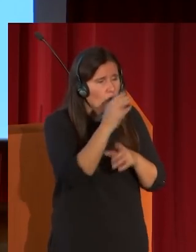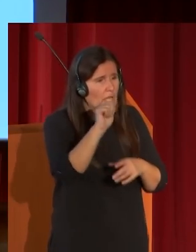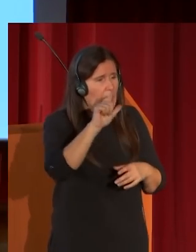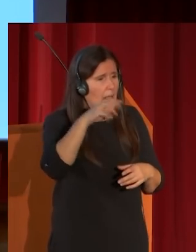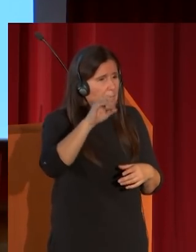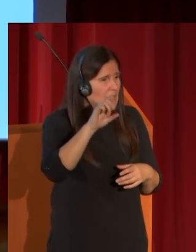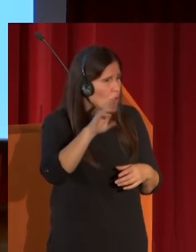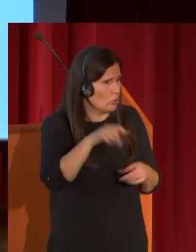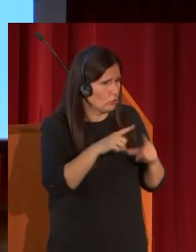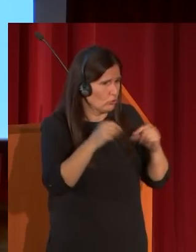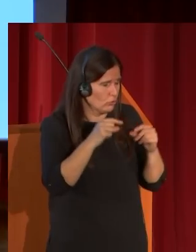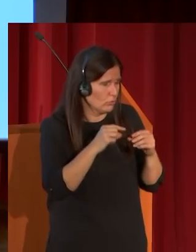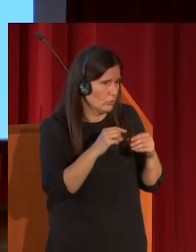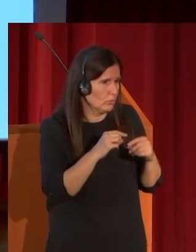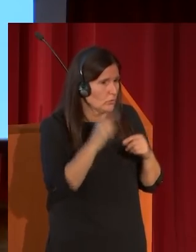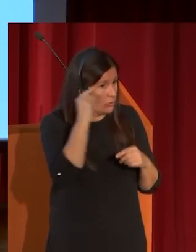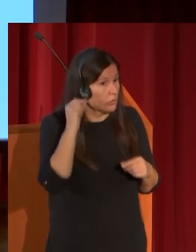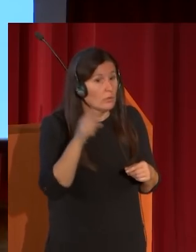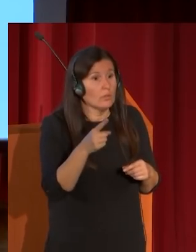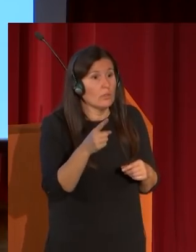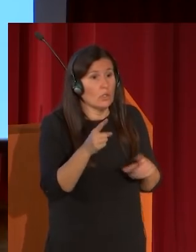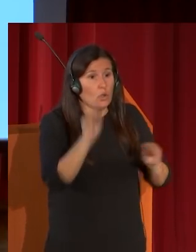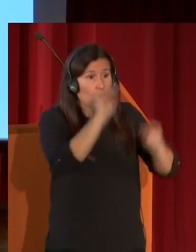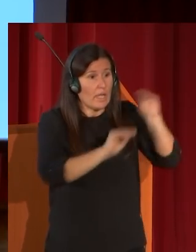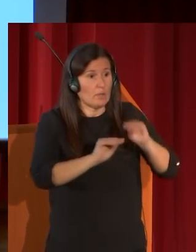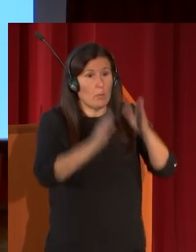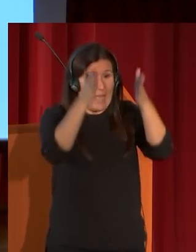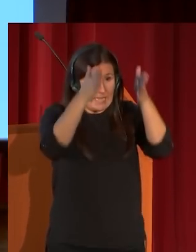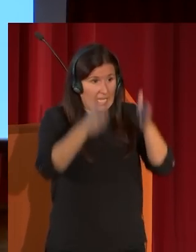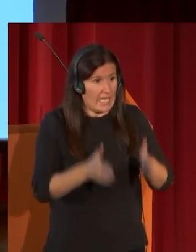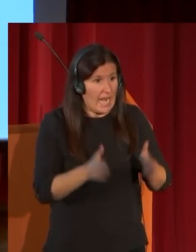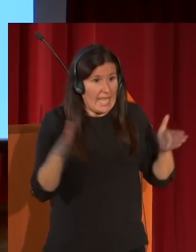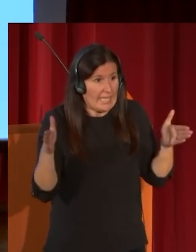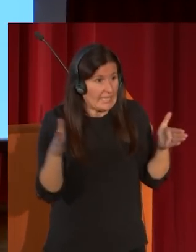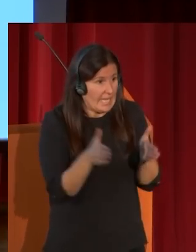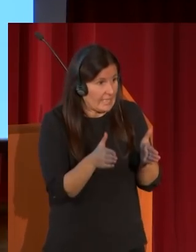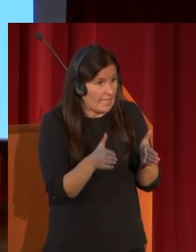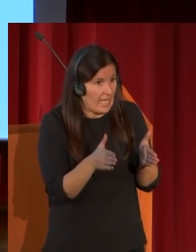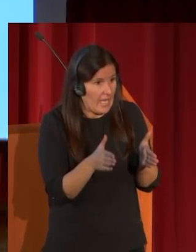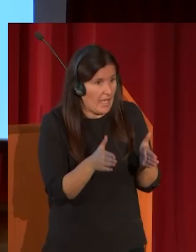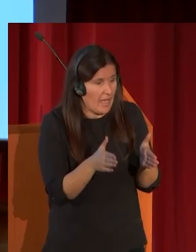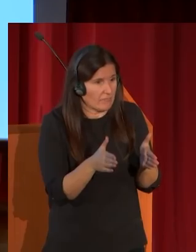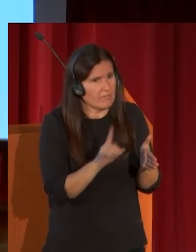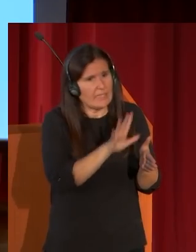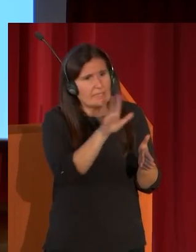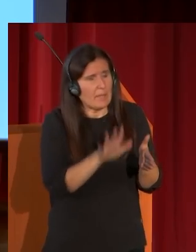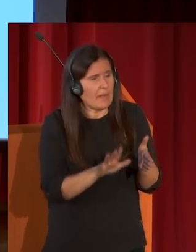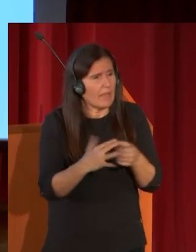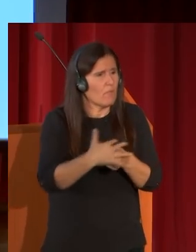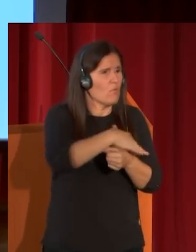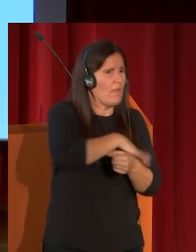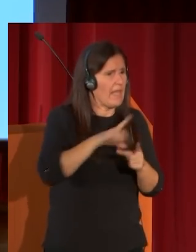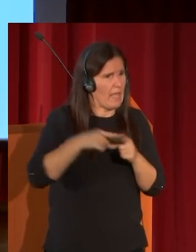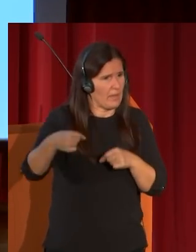febrero con una composición vertical muy estrecha que nos da idea de la inspiración japonesa ya en estos